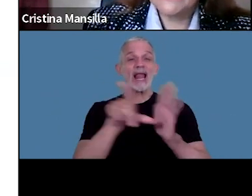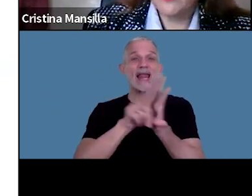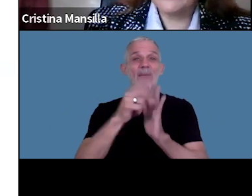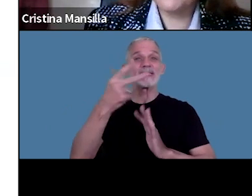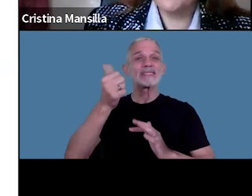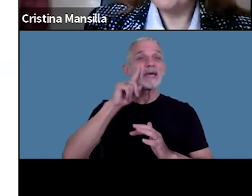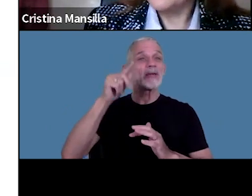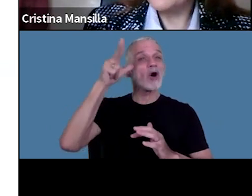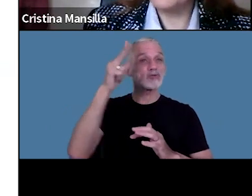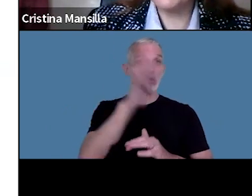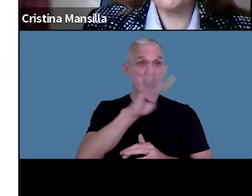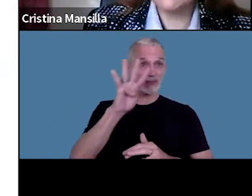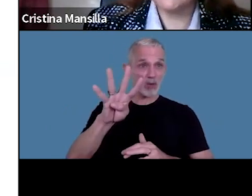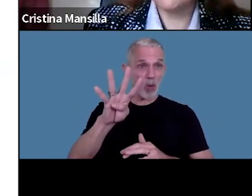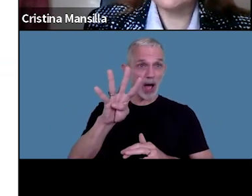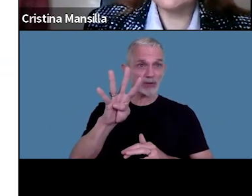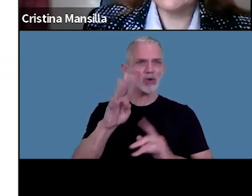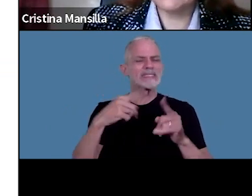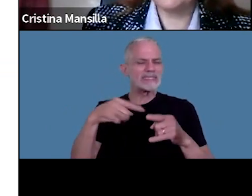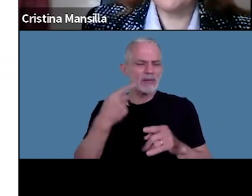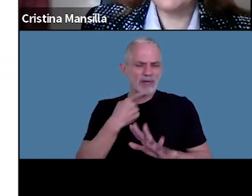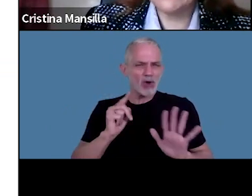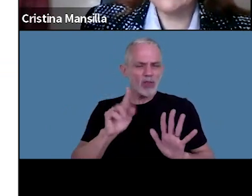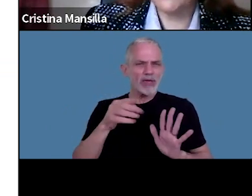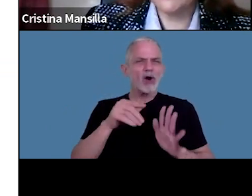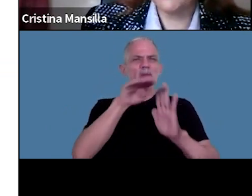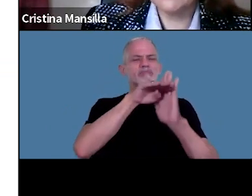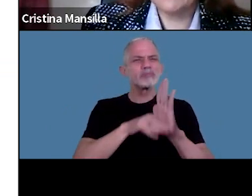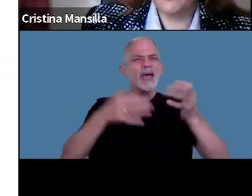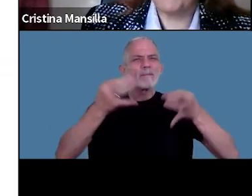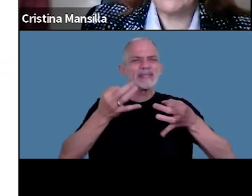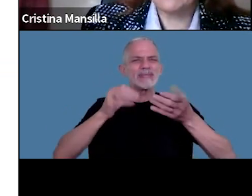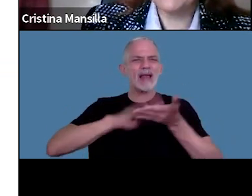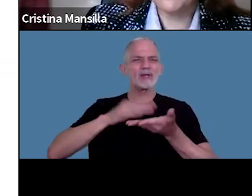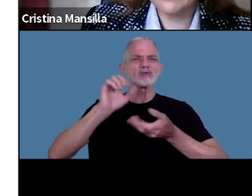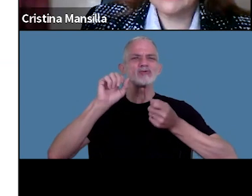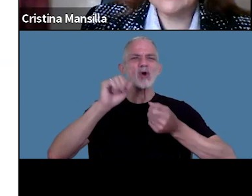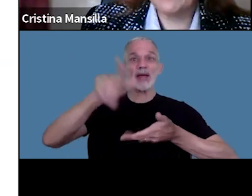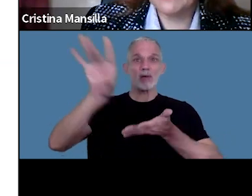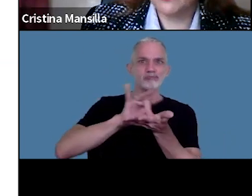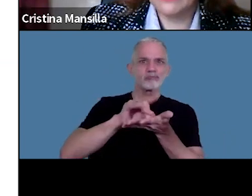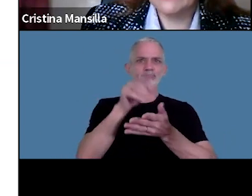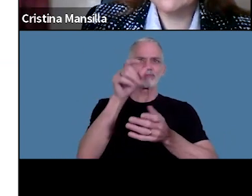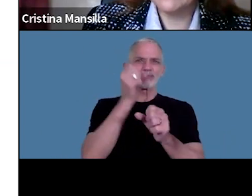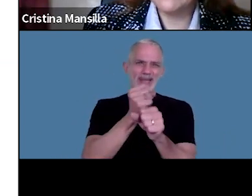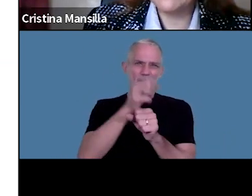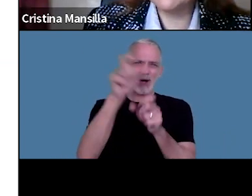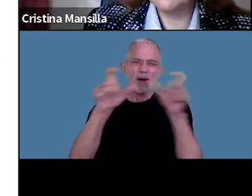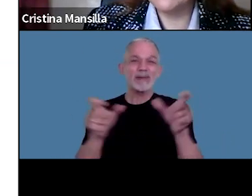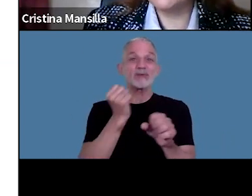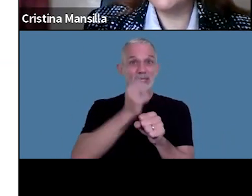.844 siempre sostengo es el régimen especial de contrato de trabajo para personal de casas particulares